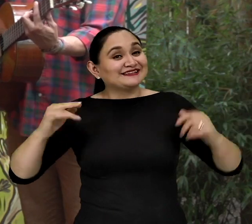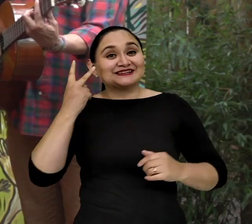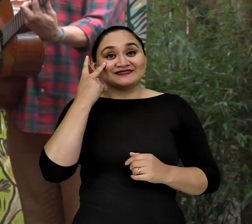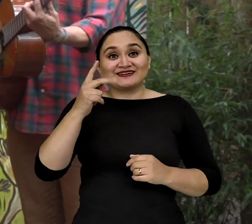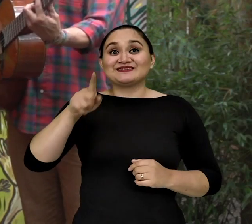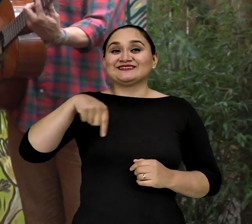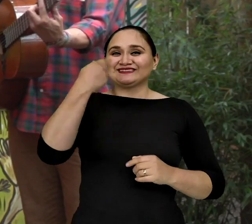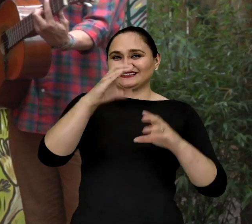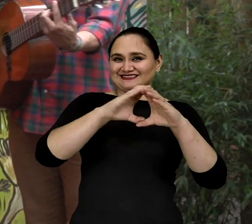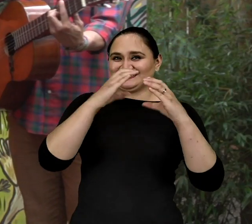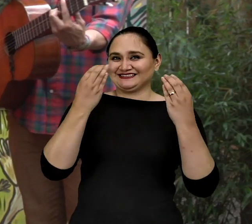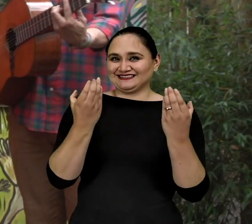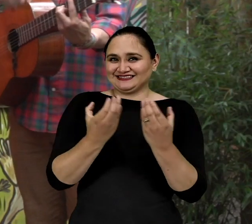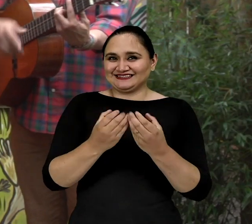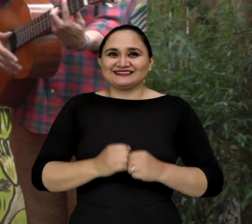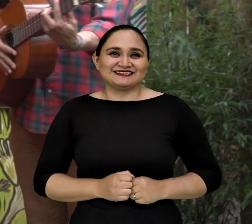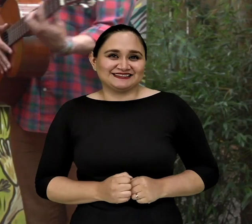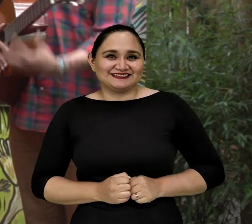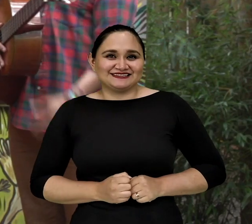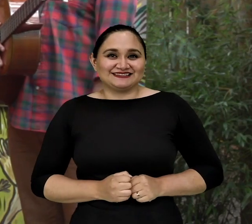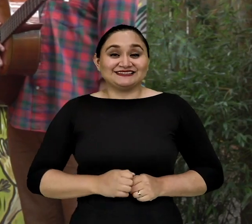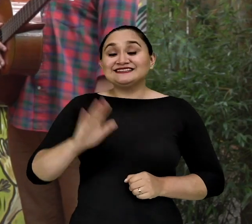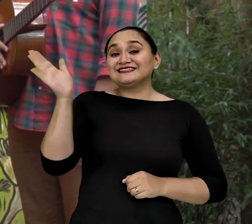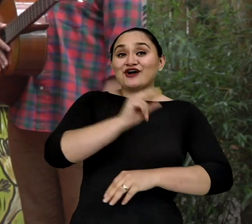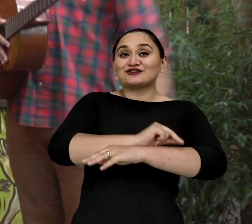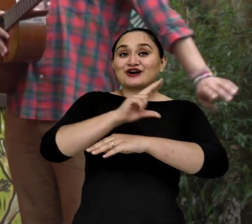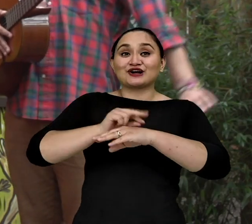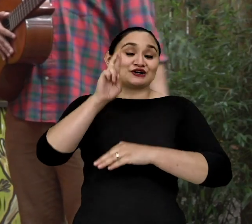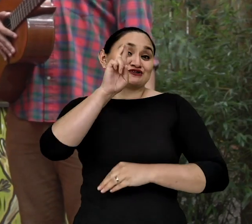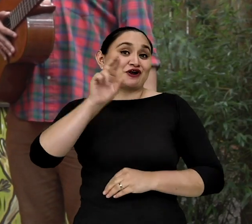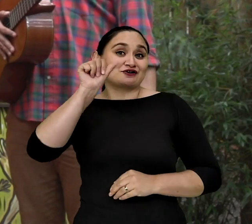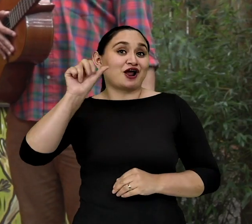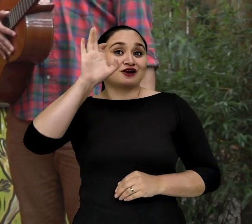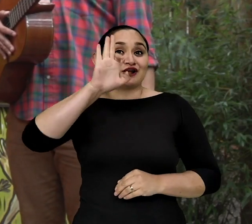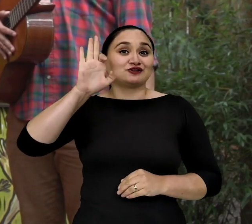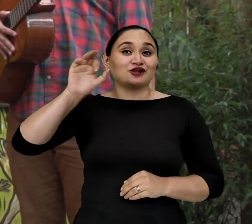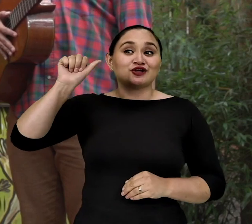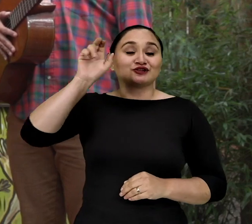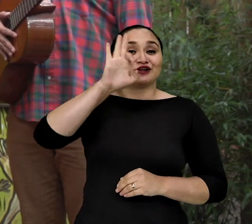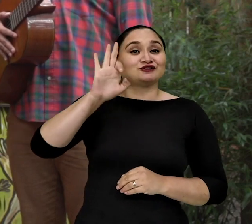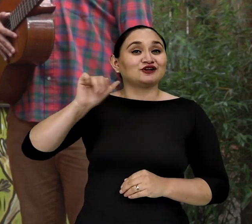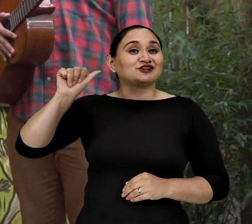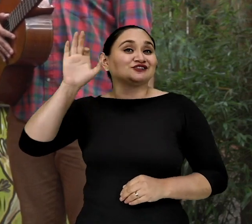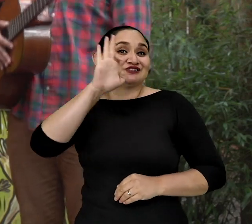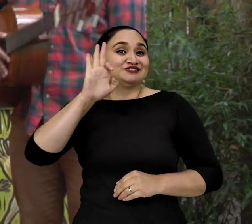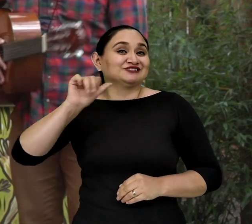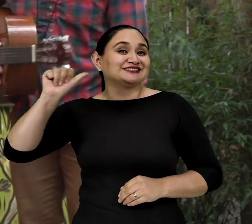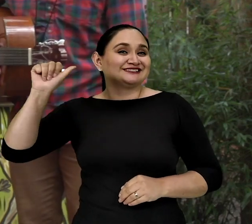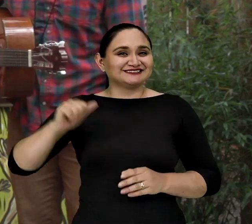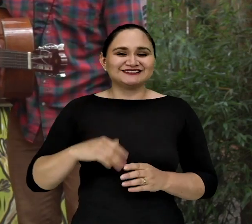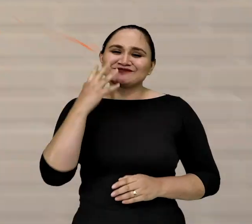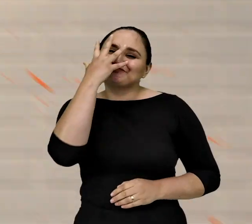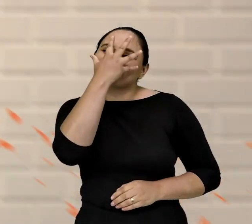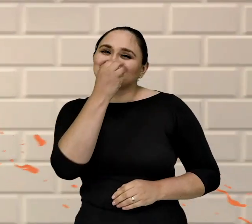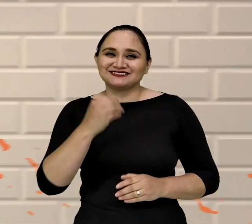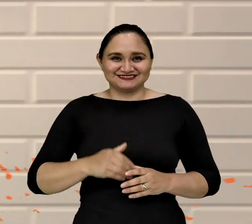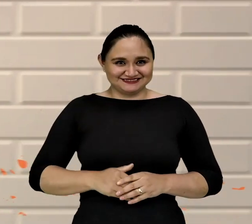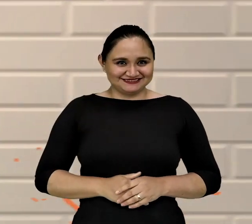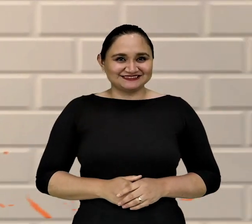-toc